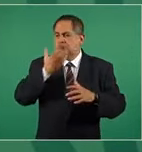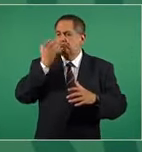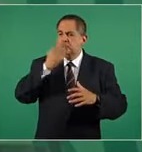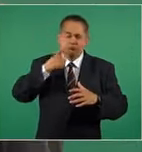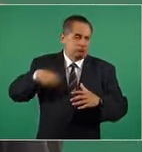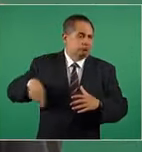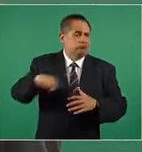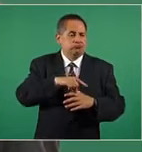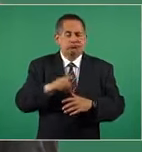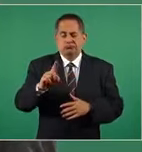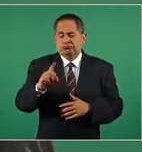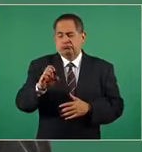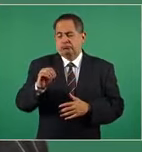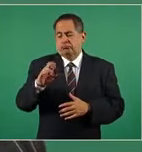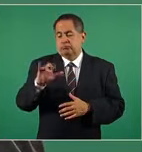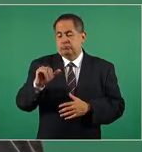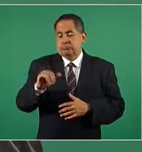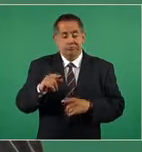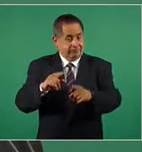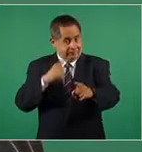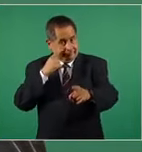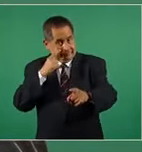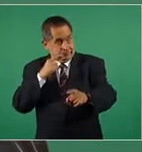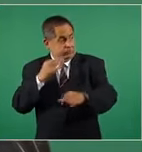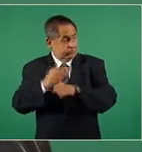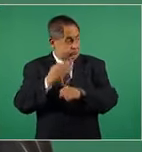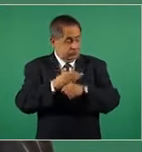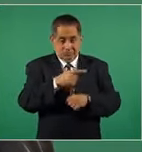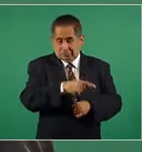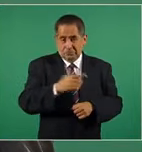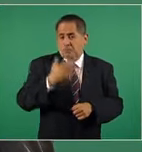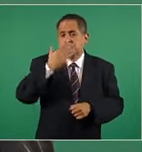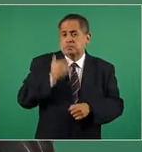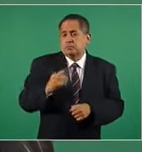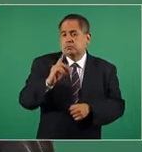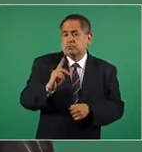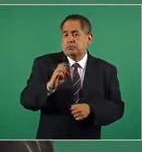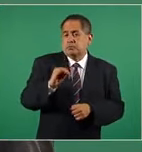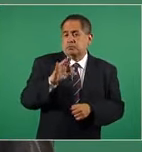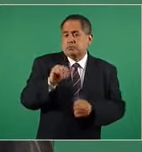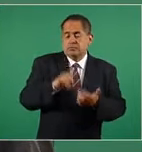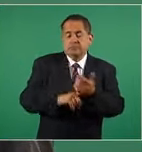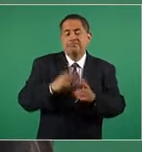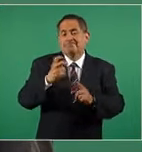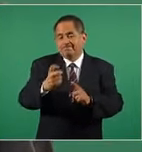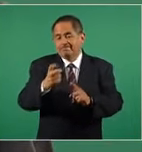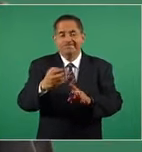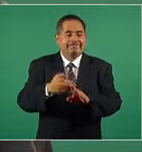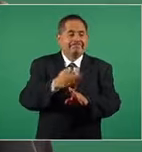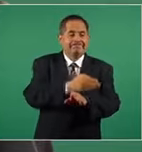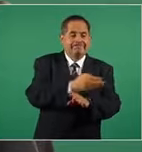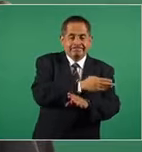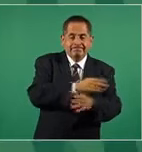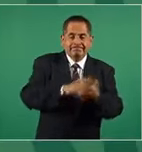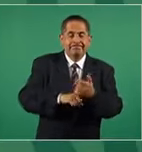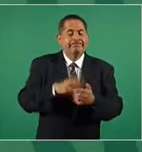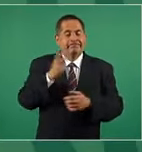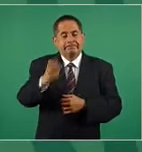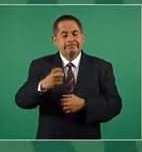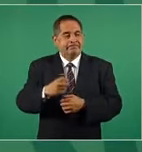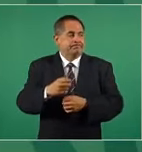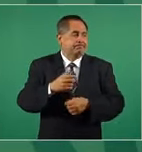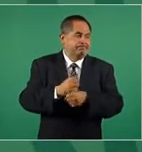porque por falta de democracia se han